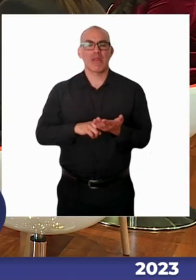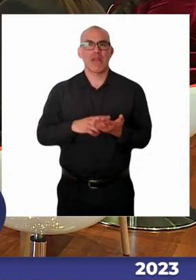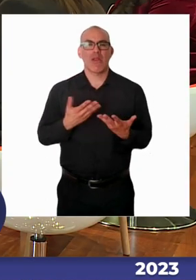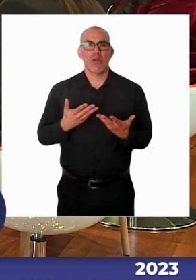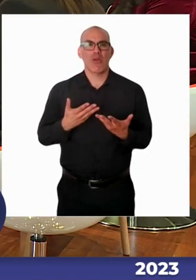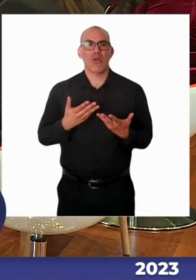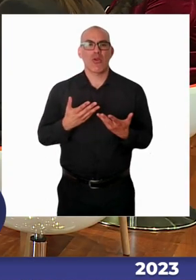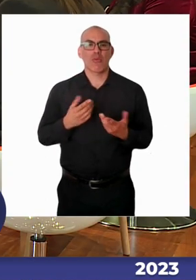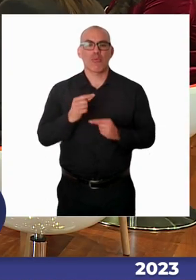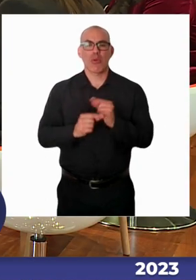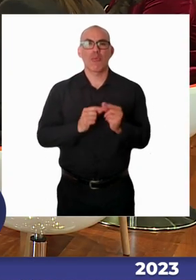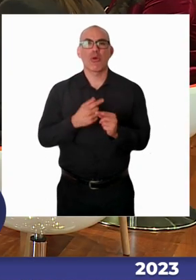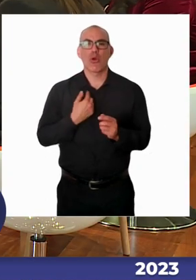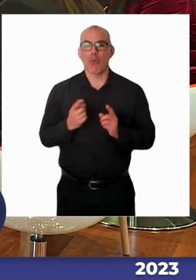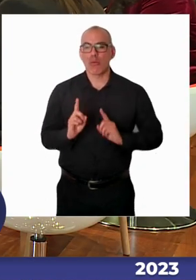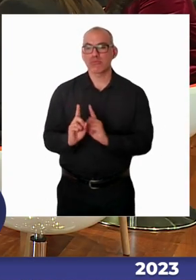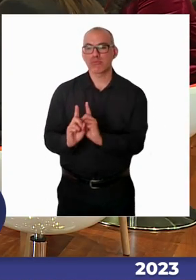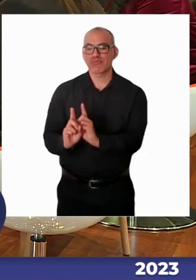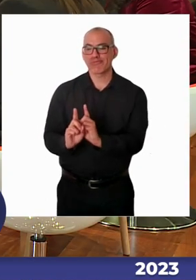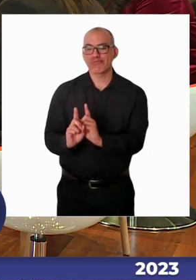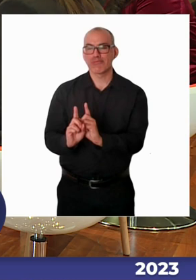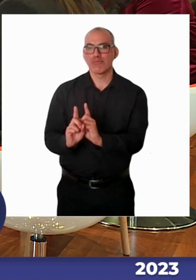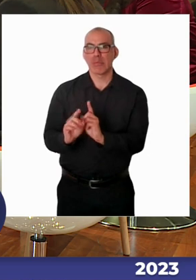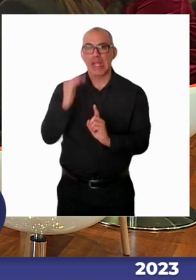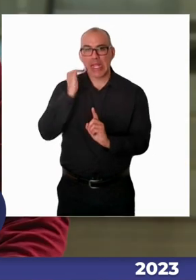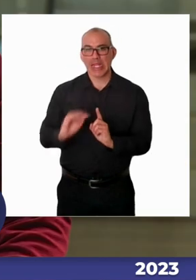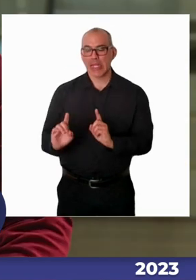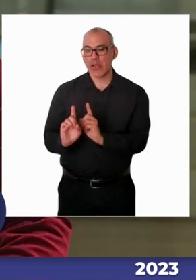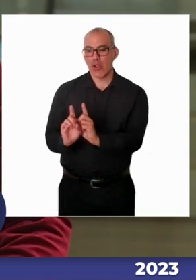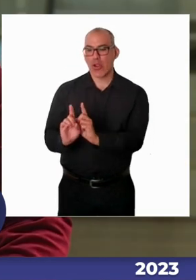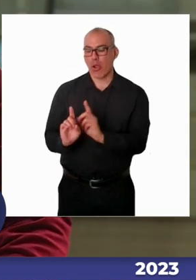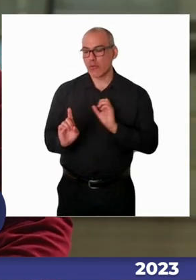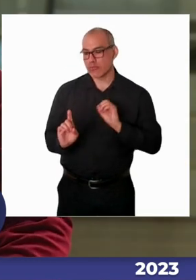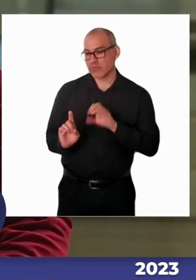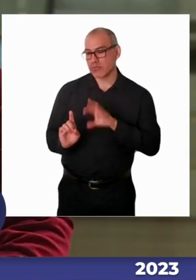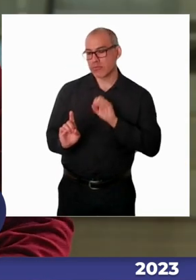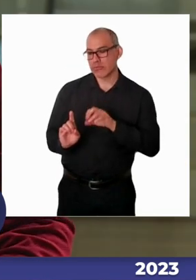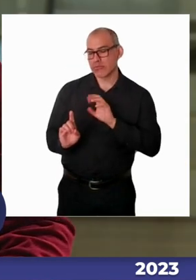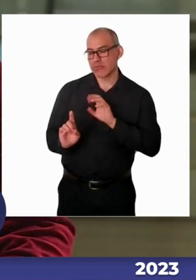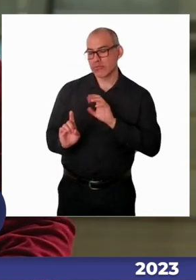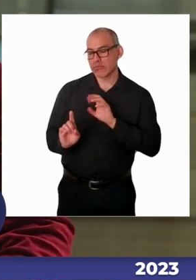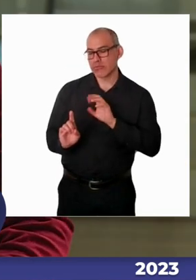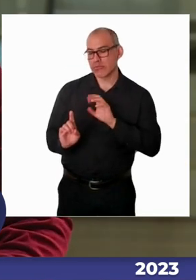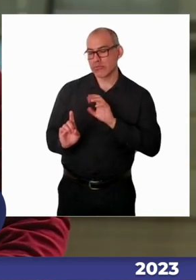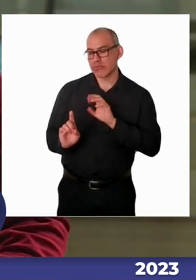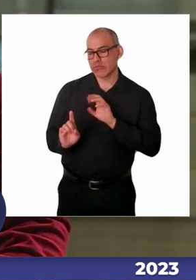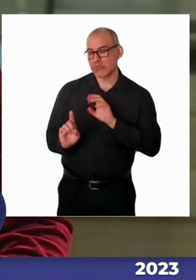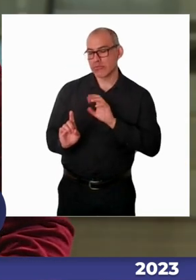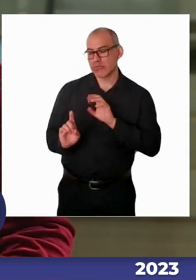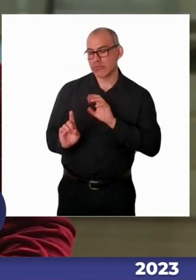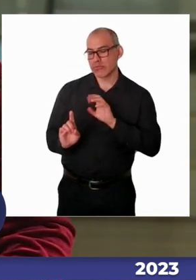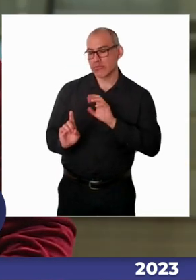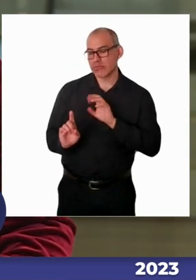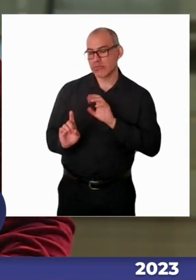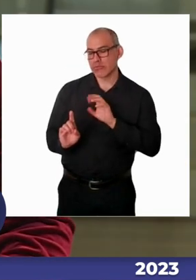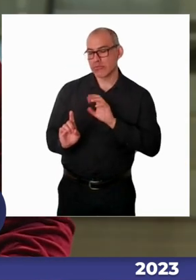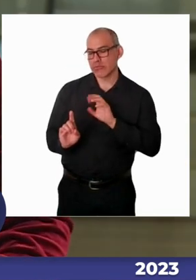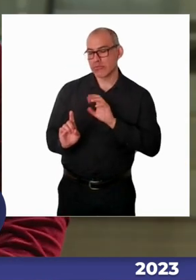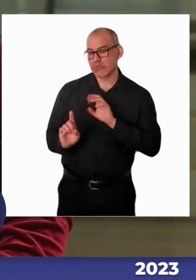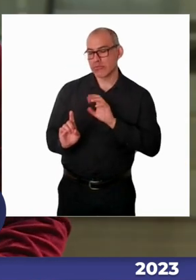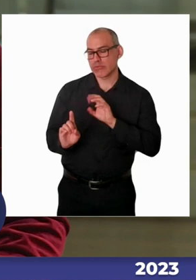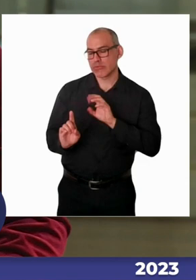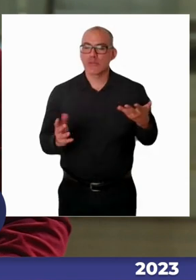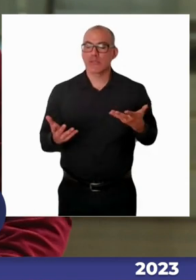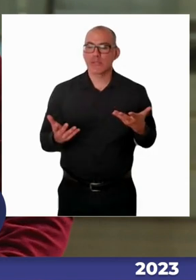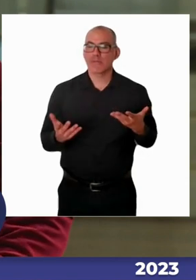correcto del lenguaje de pago, tan sencillo como eso. No el enfermito, el mongolito, ¿eso sigue presente?